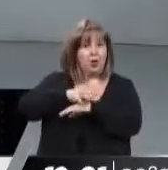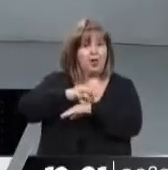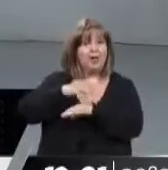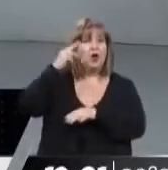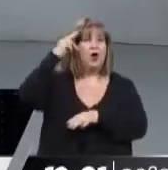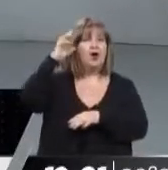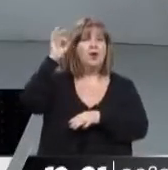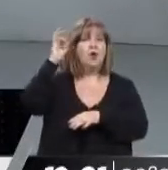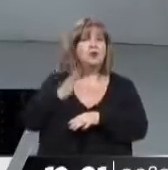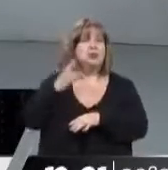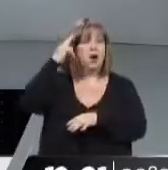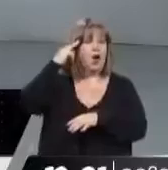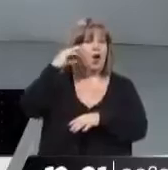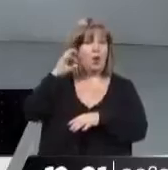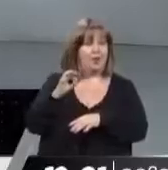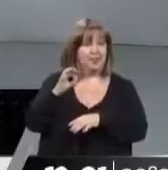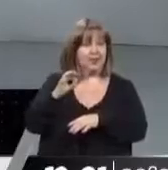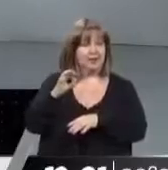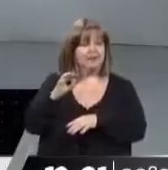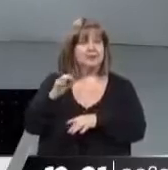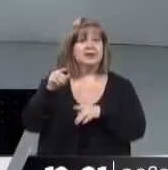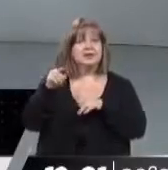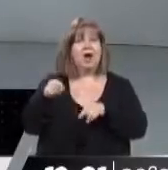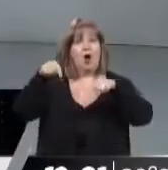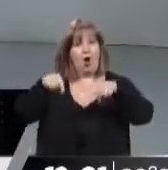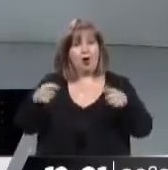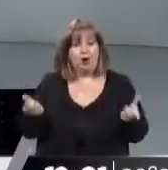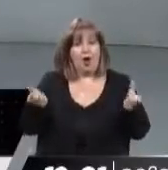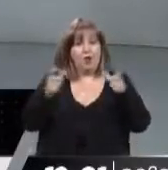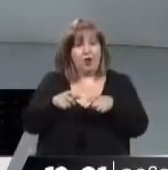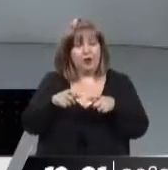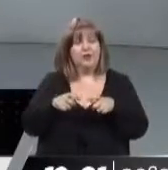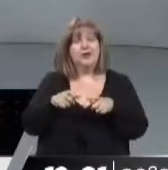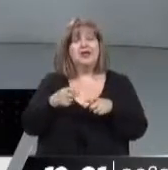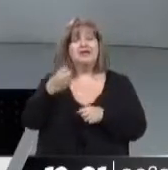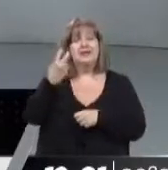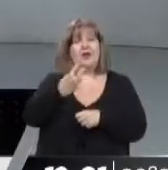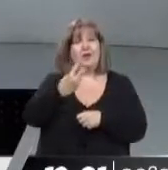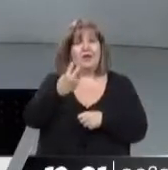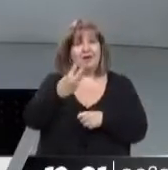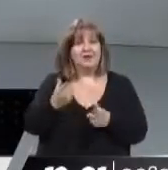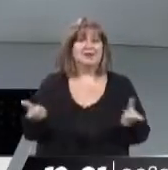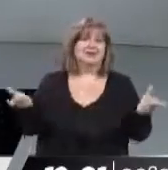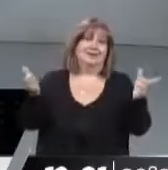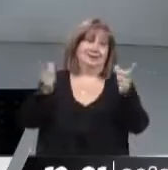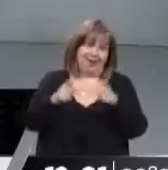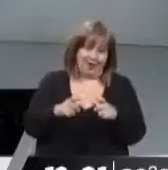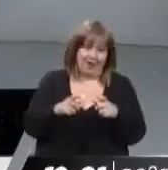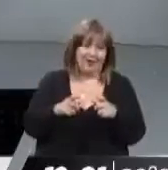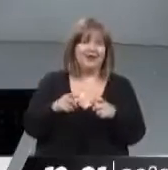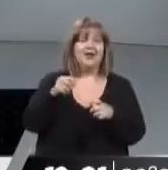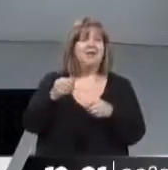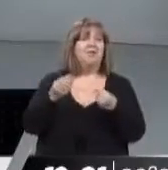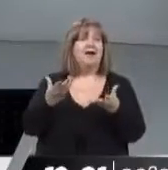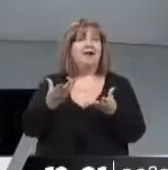Exactamente, a la Asociación de los Profesionales de la Salud que se sentaron hoy en paritaria en esto que es la segunda ronda de encuentros para tratar